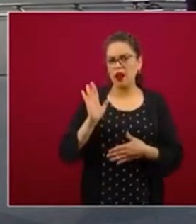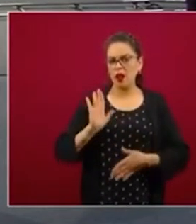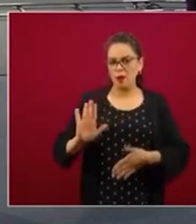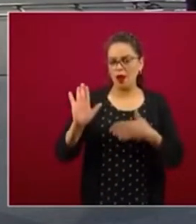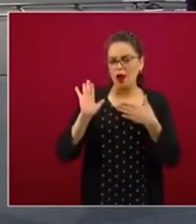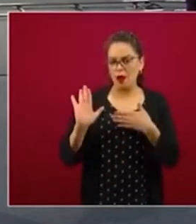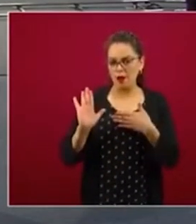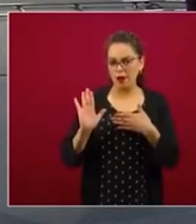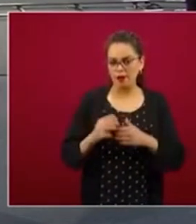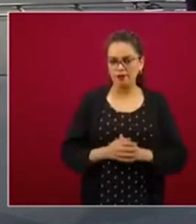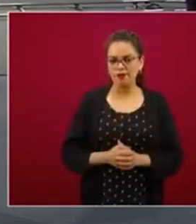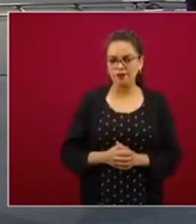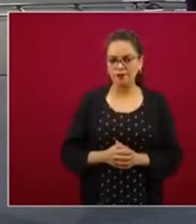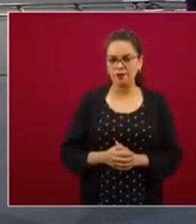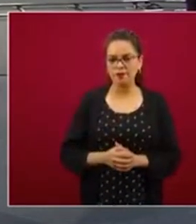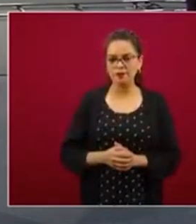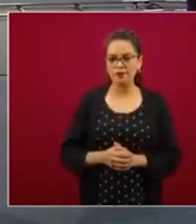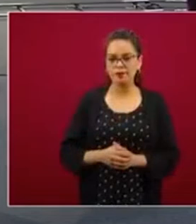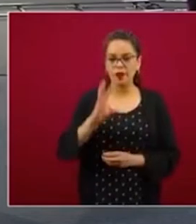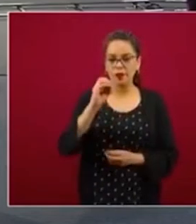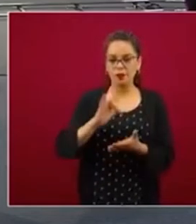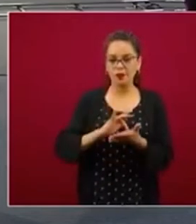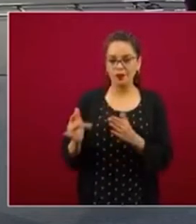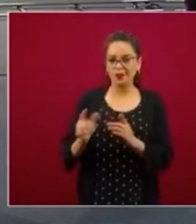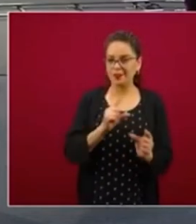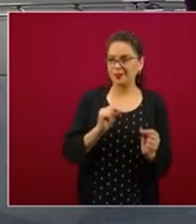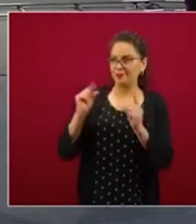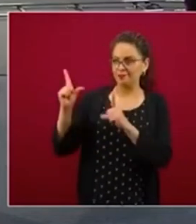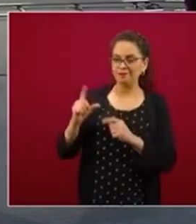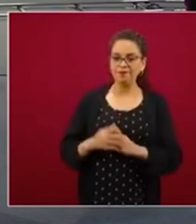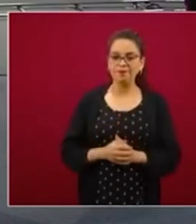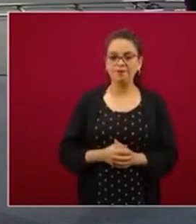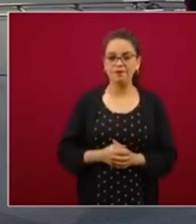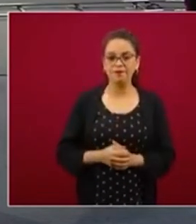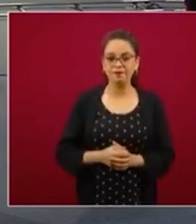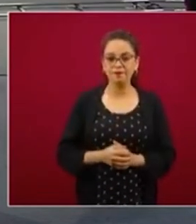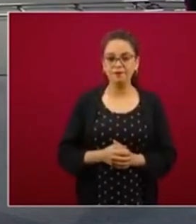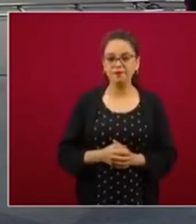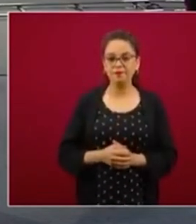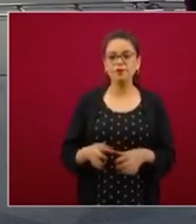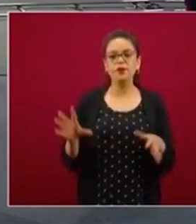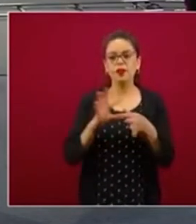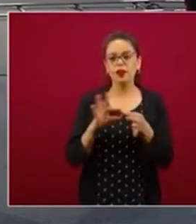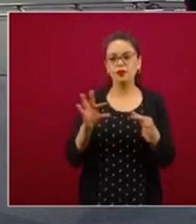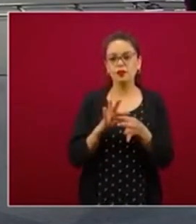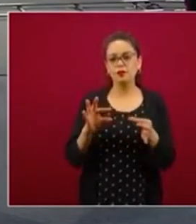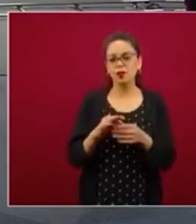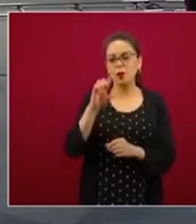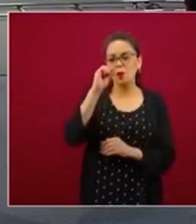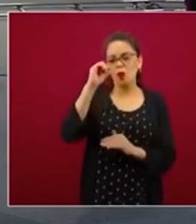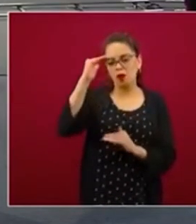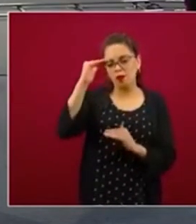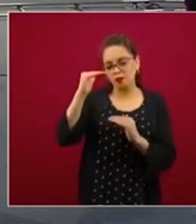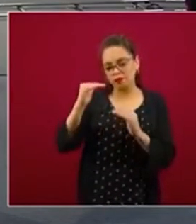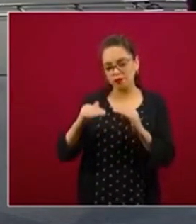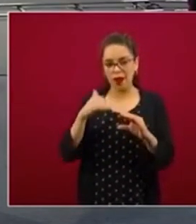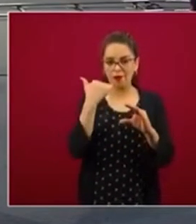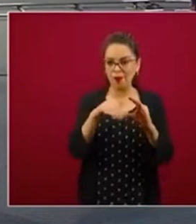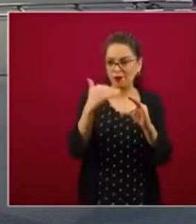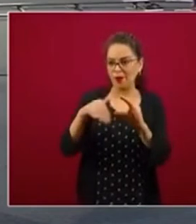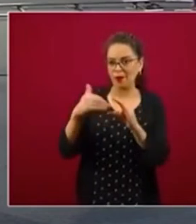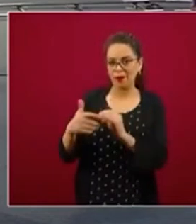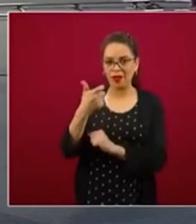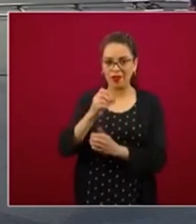favor, gracias. Habíamos comentado que estaba baja la distribución, pero que estábamos trabajando para empezar